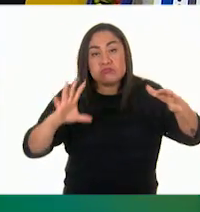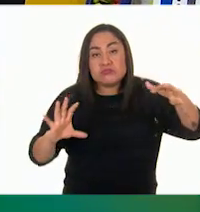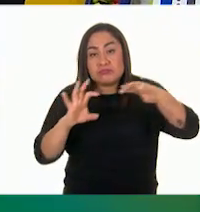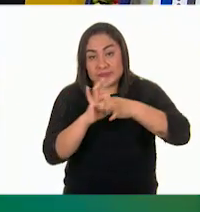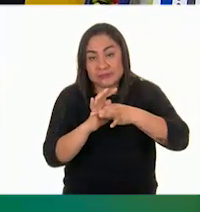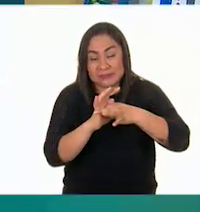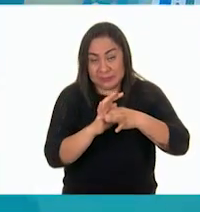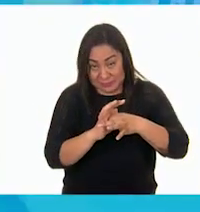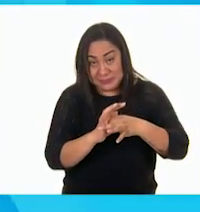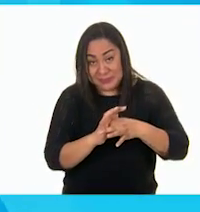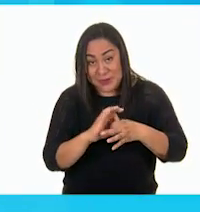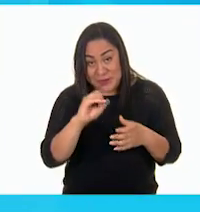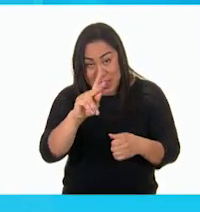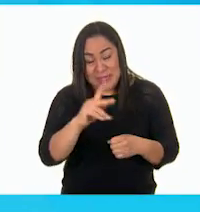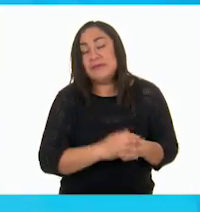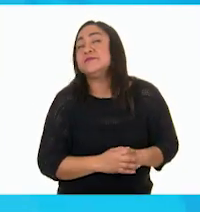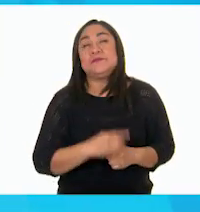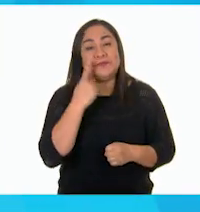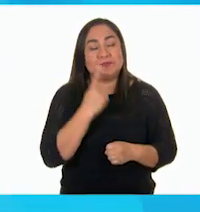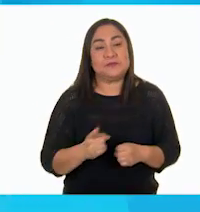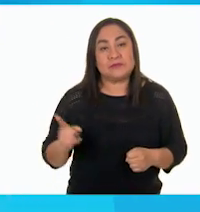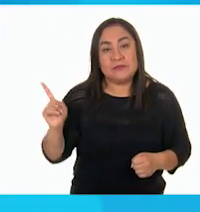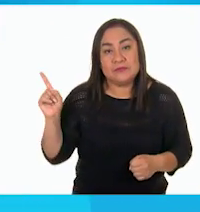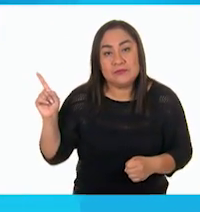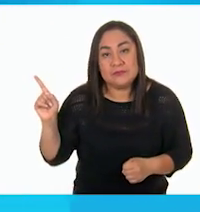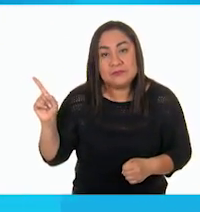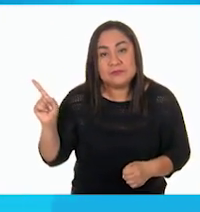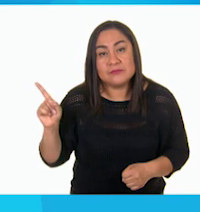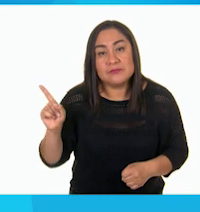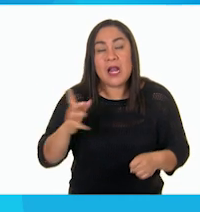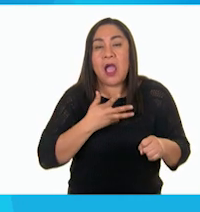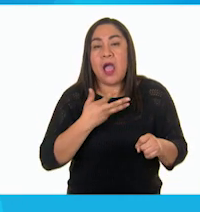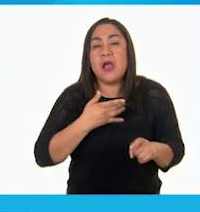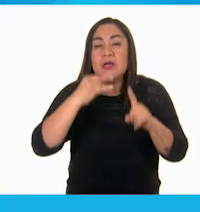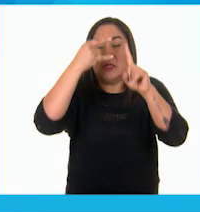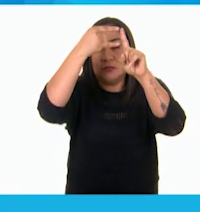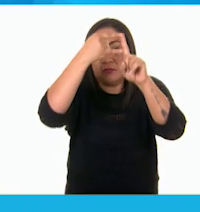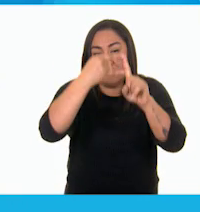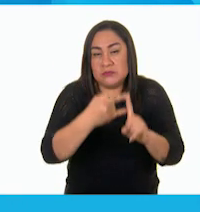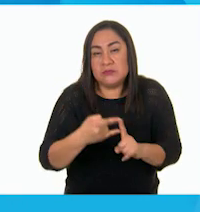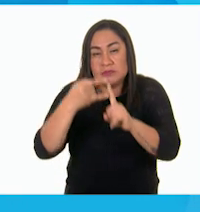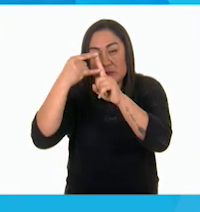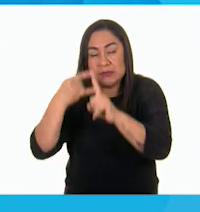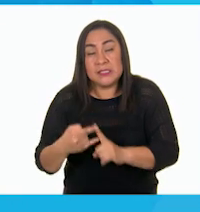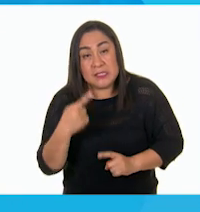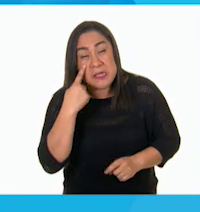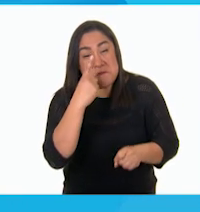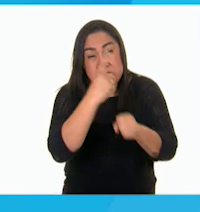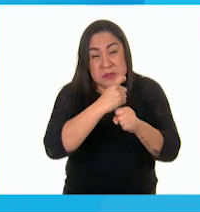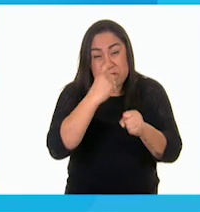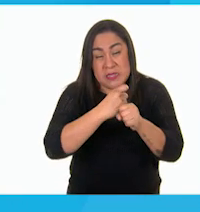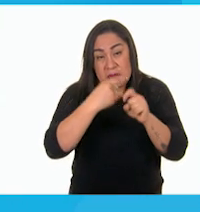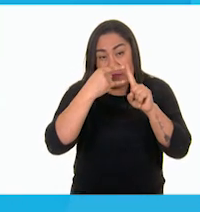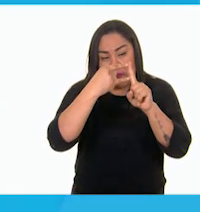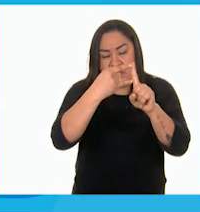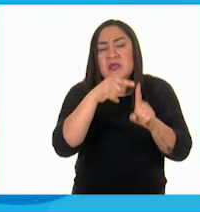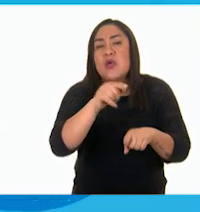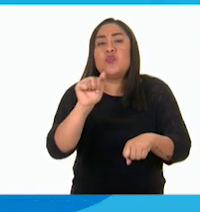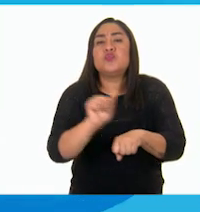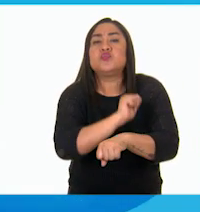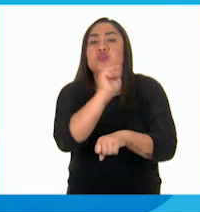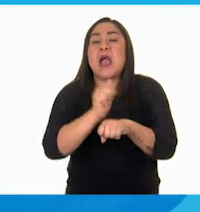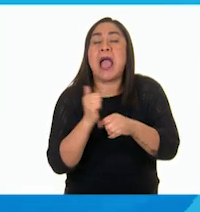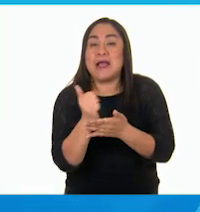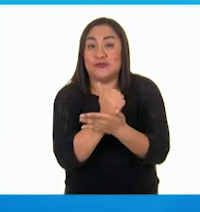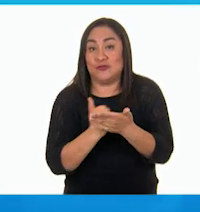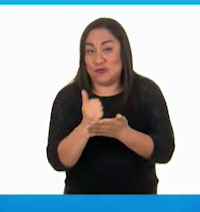¿Les parece? Así es. Observemos varias imágenes. Aquí están, miren. En la primera imagen vemos un carro color